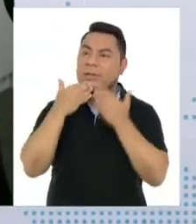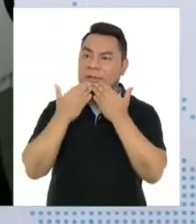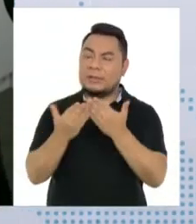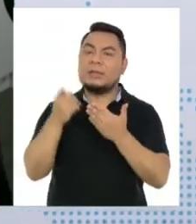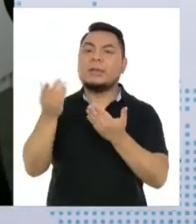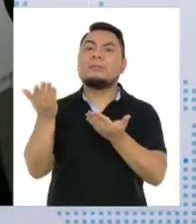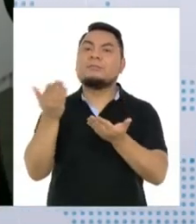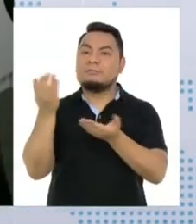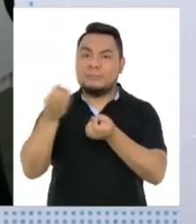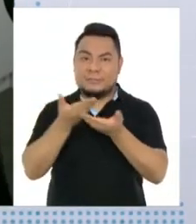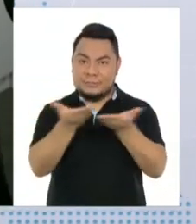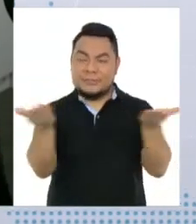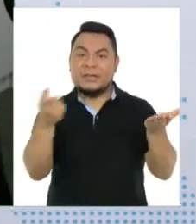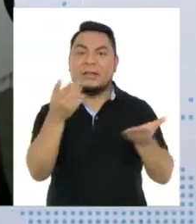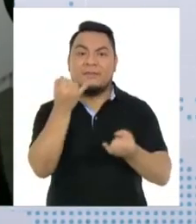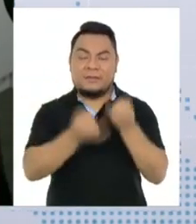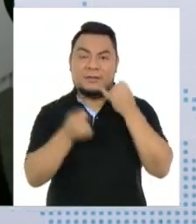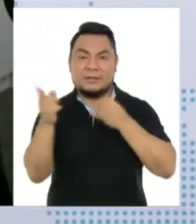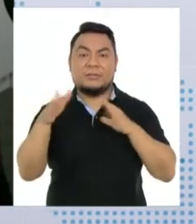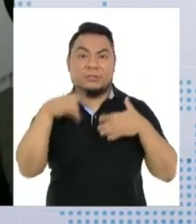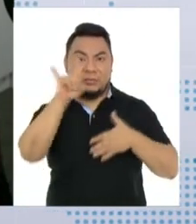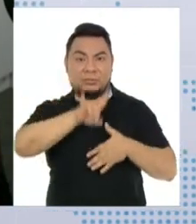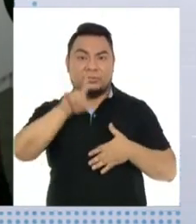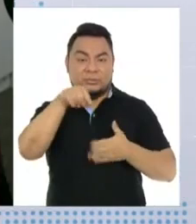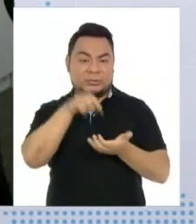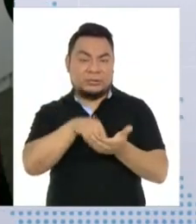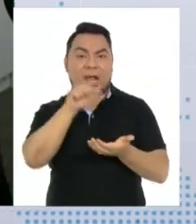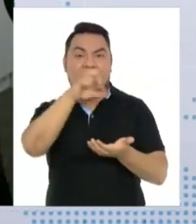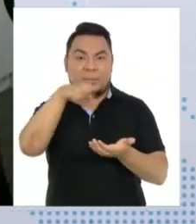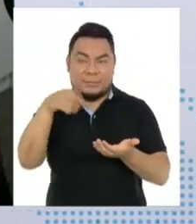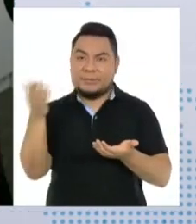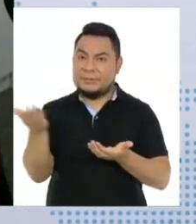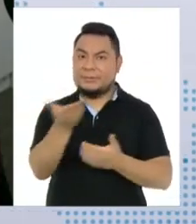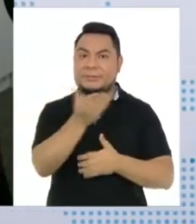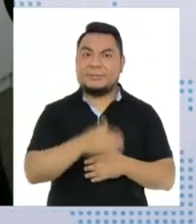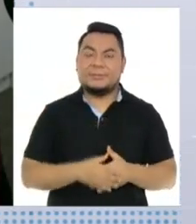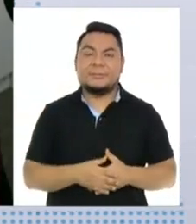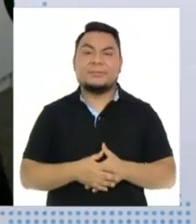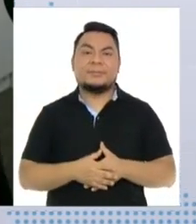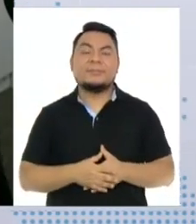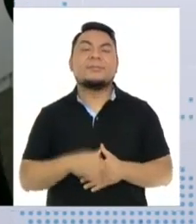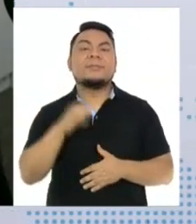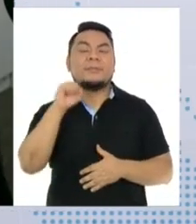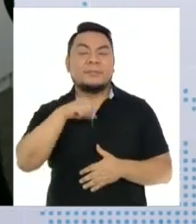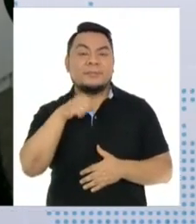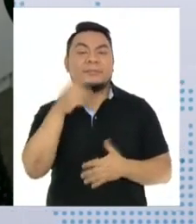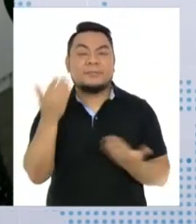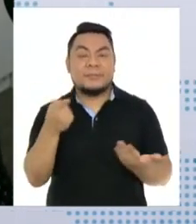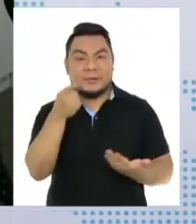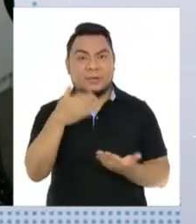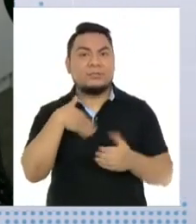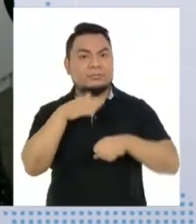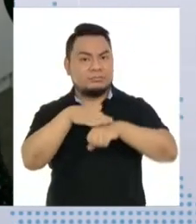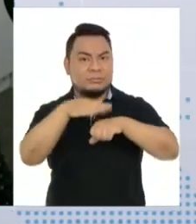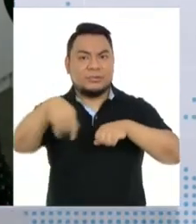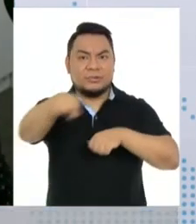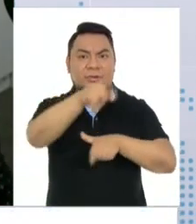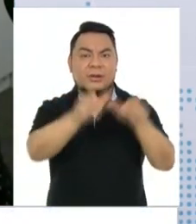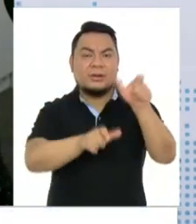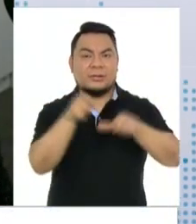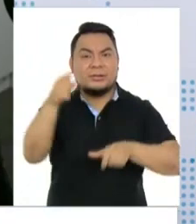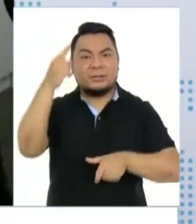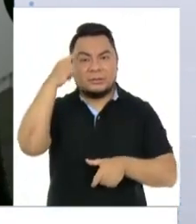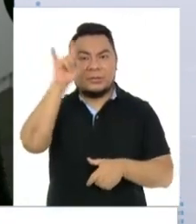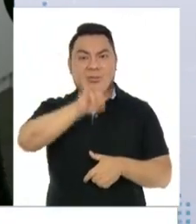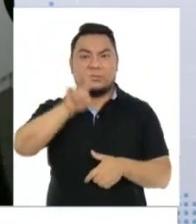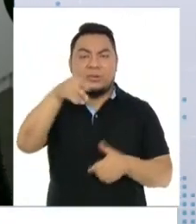una invitación final a los electores para usar esta herramienta digital. Sí, sin duda, exhortamos a toda la ciudadanía a